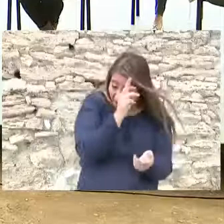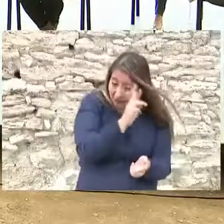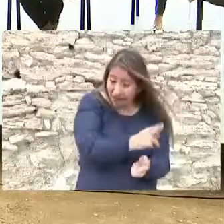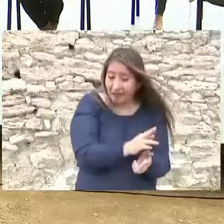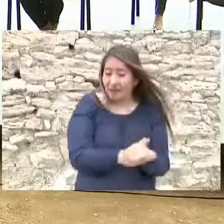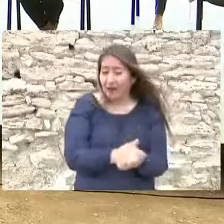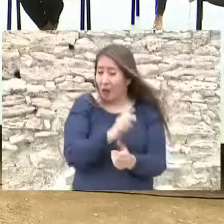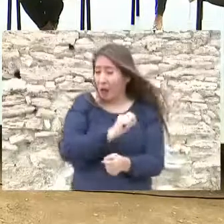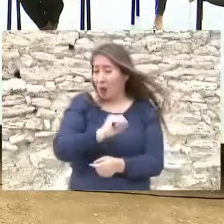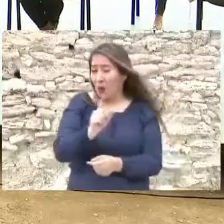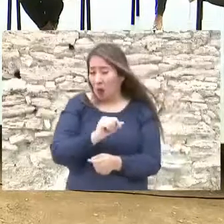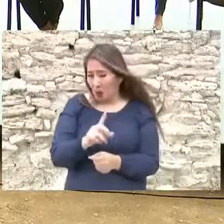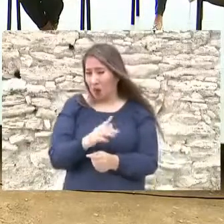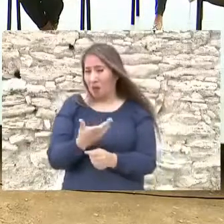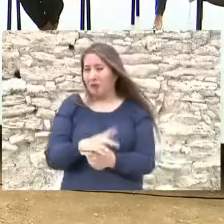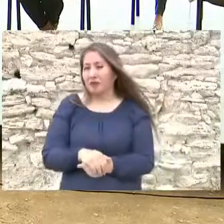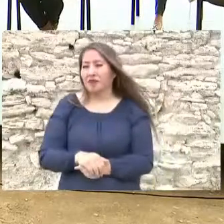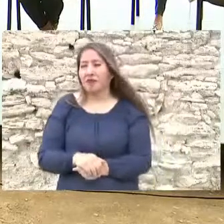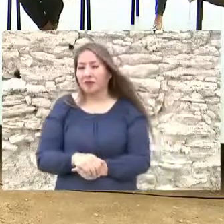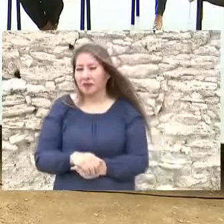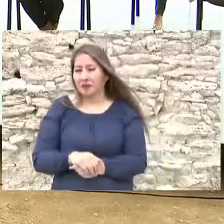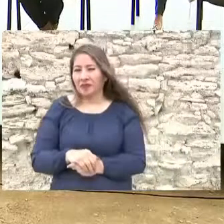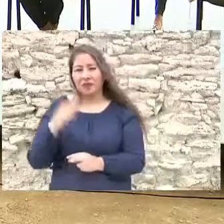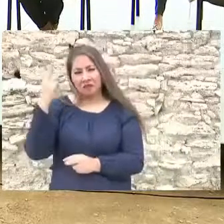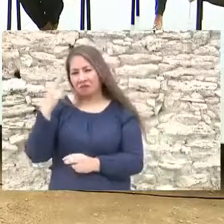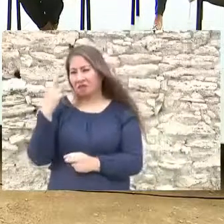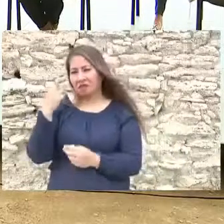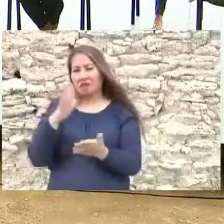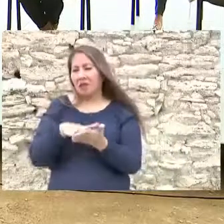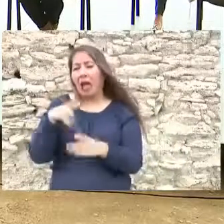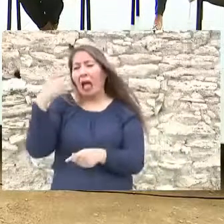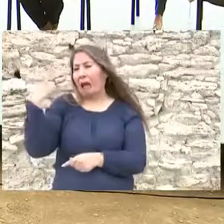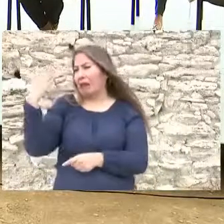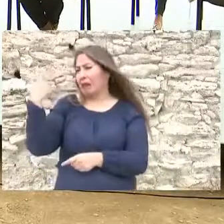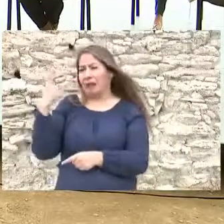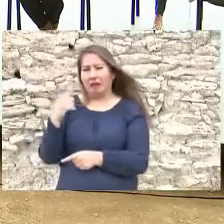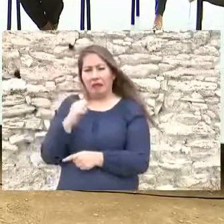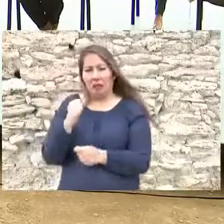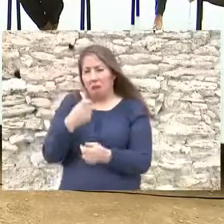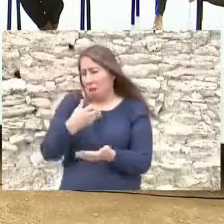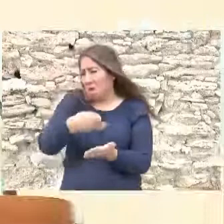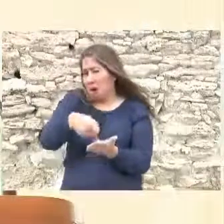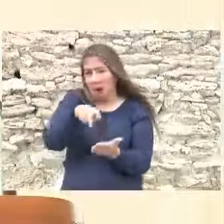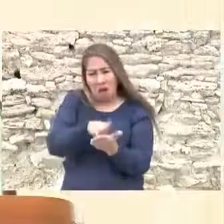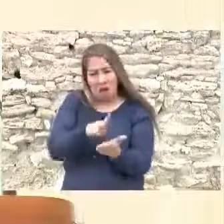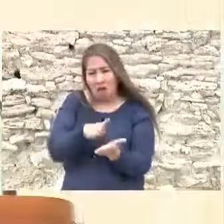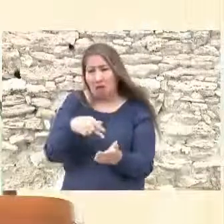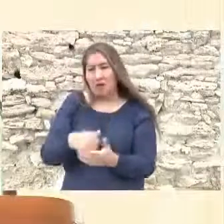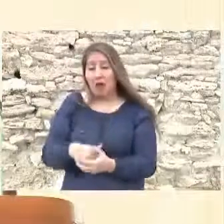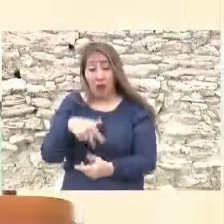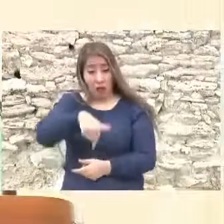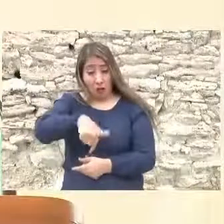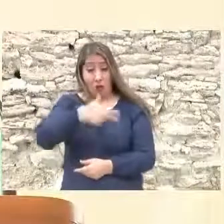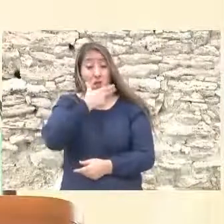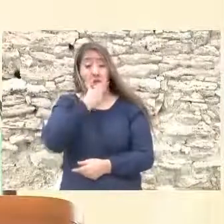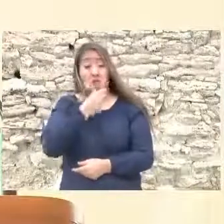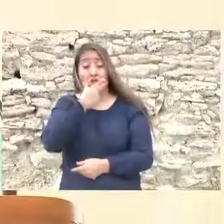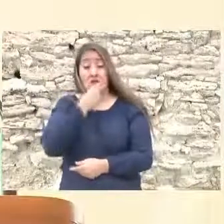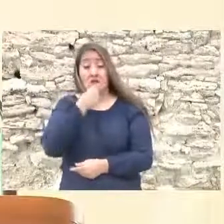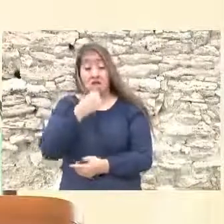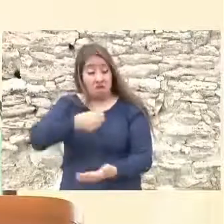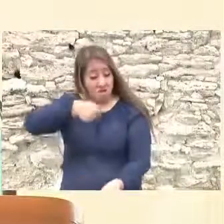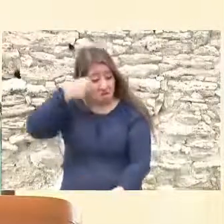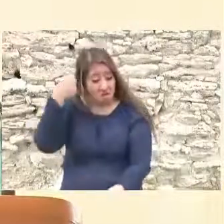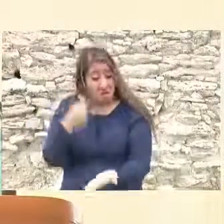imperio, que solo lo eran de nombre. Nada era imposible en ese entonces, Juárez resistía. Las mujeres de aquí siguen siendo